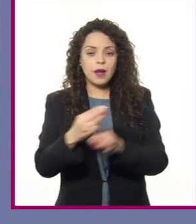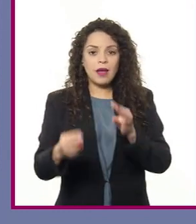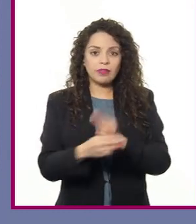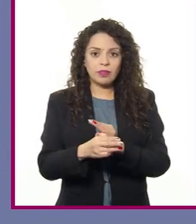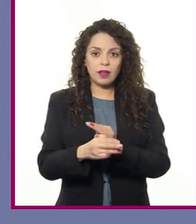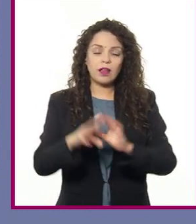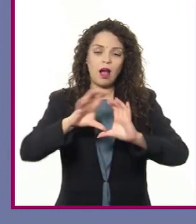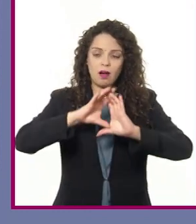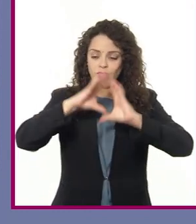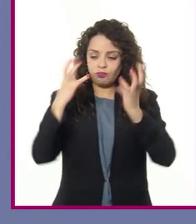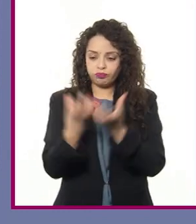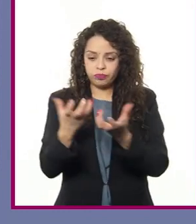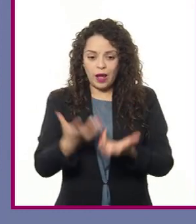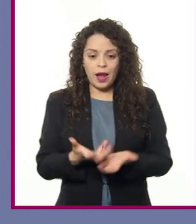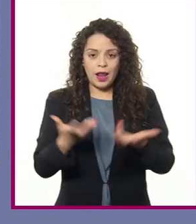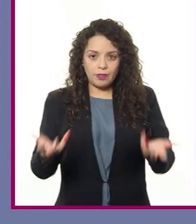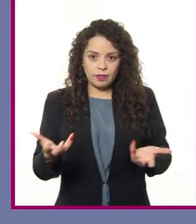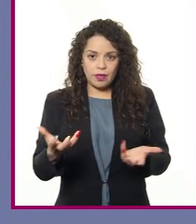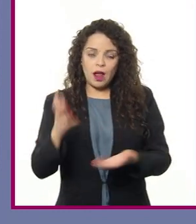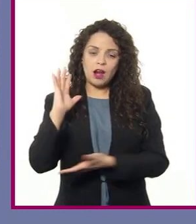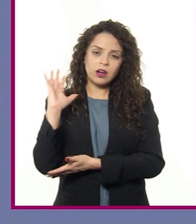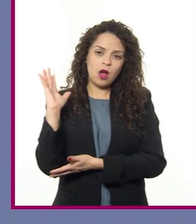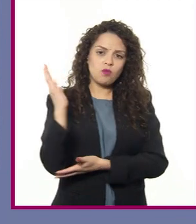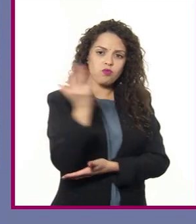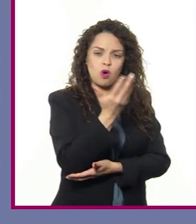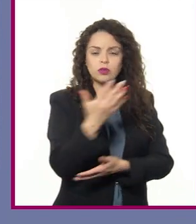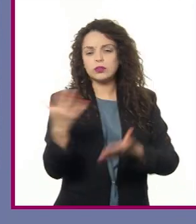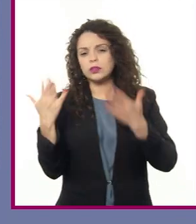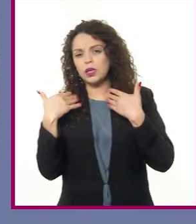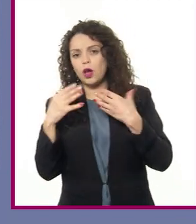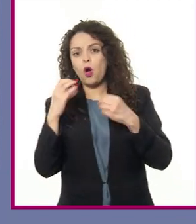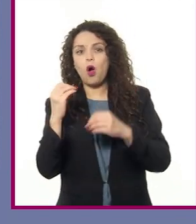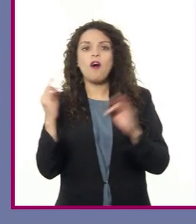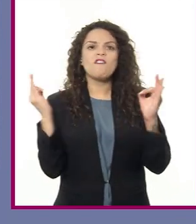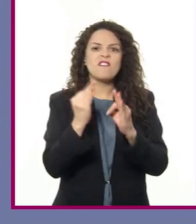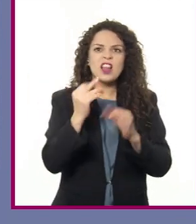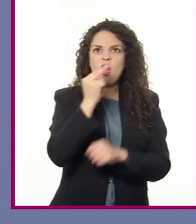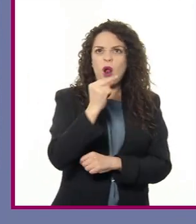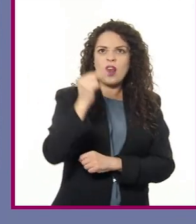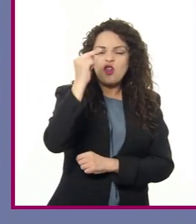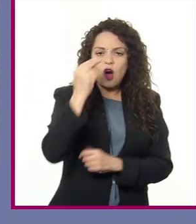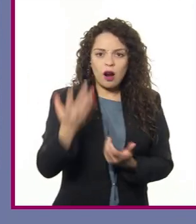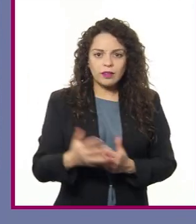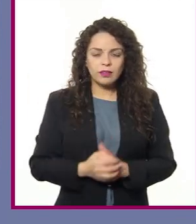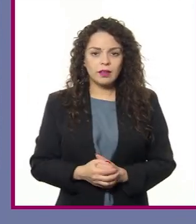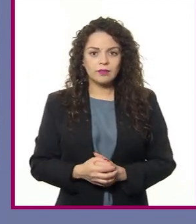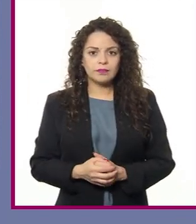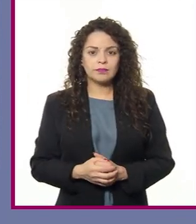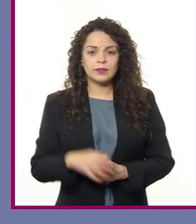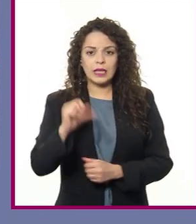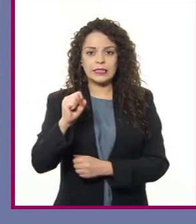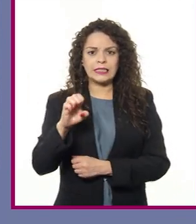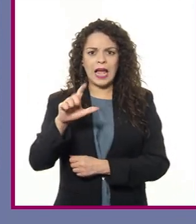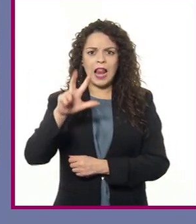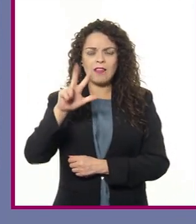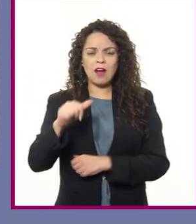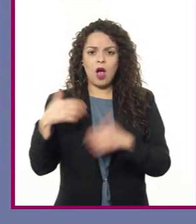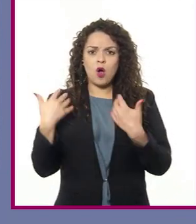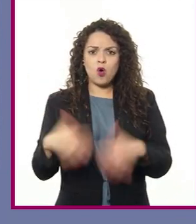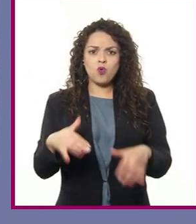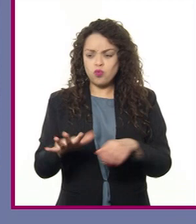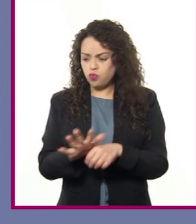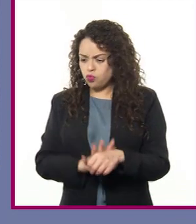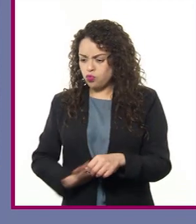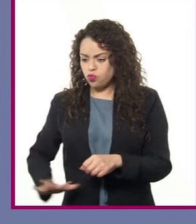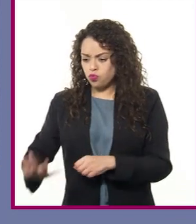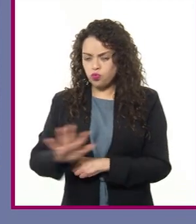Los bosques templados y fríos hacia el norte del mundo, las grandes selvas a lo largo y ancho